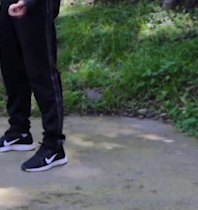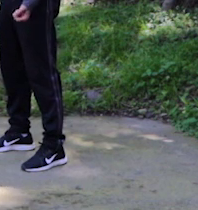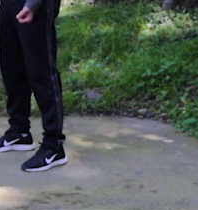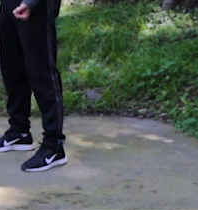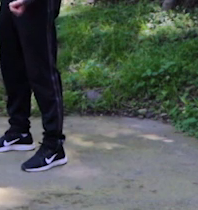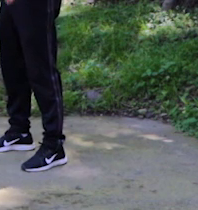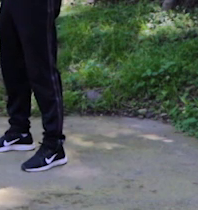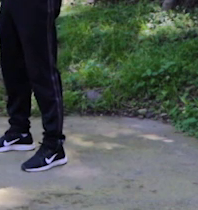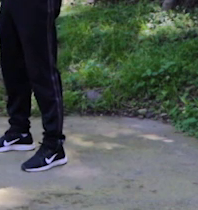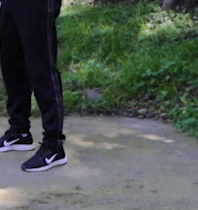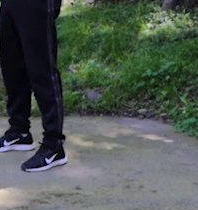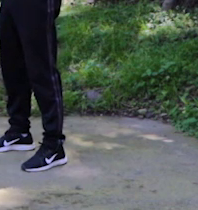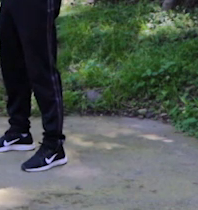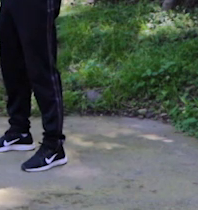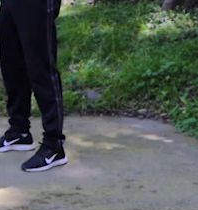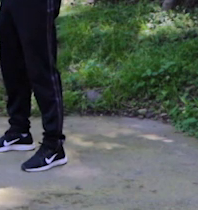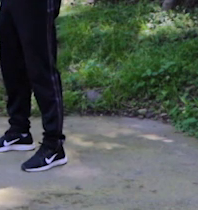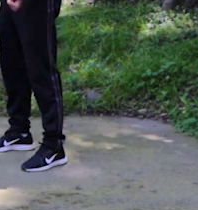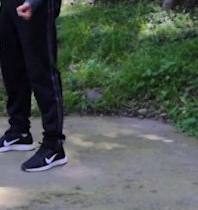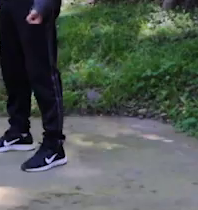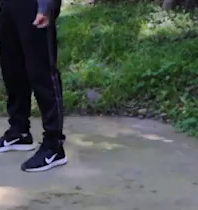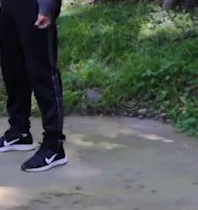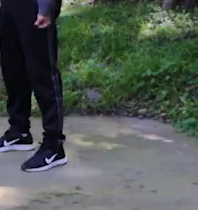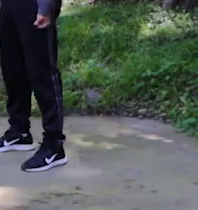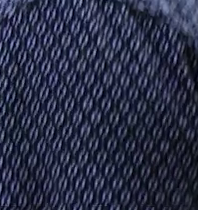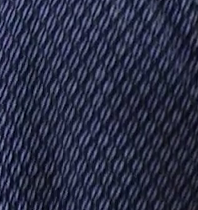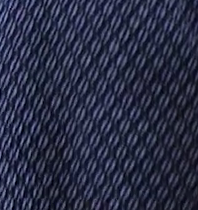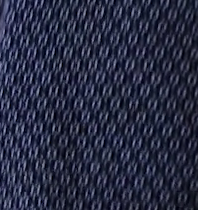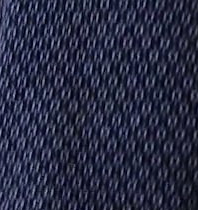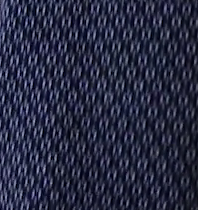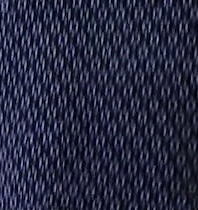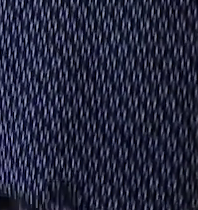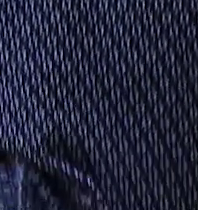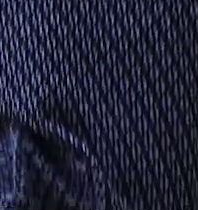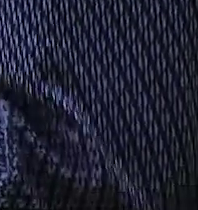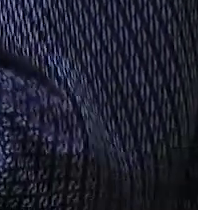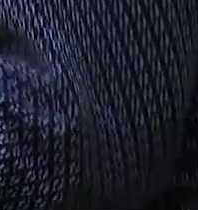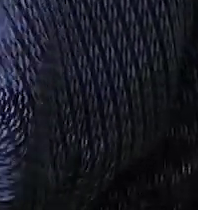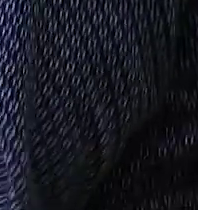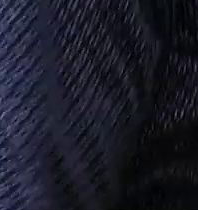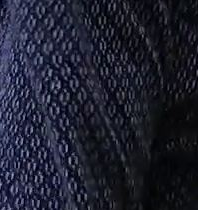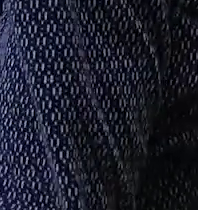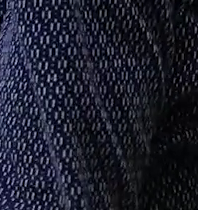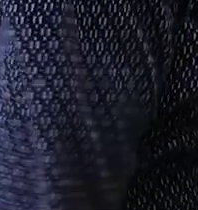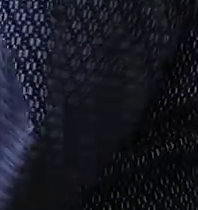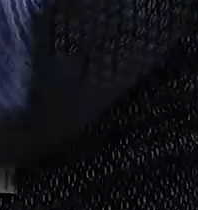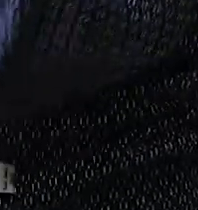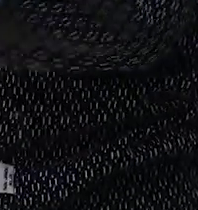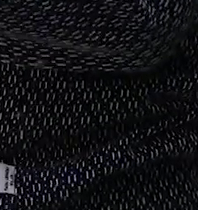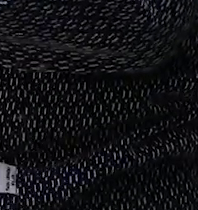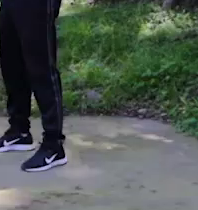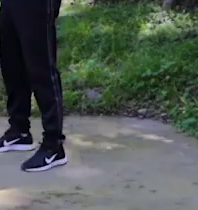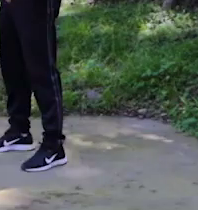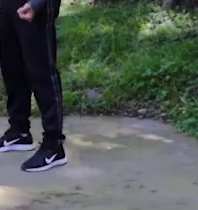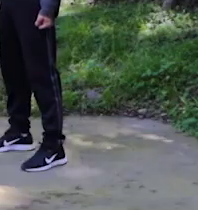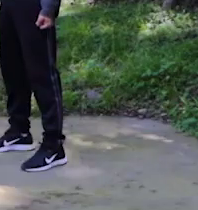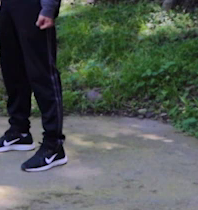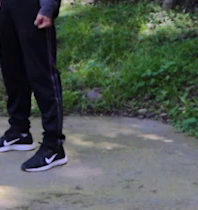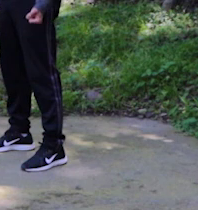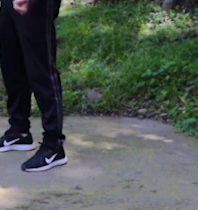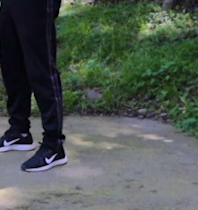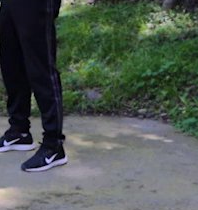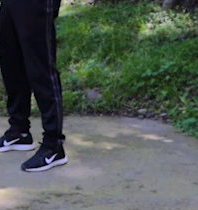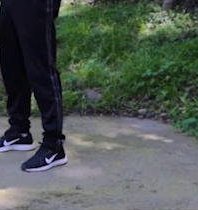cuerpo y vamos a hacer la flexión a 90 grados. Bajamos, flexionamos. Exacto, muy bien, Jair. Así,